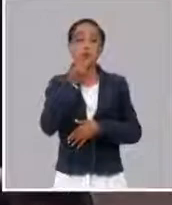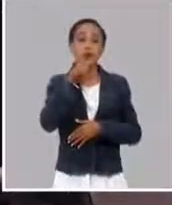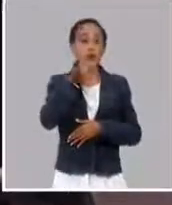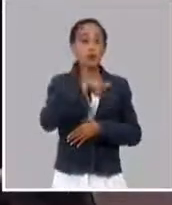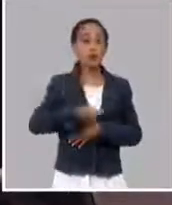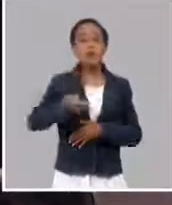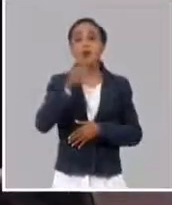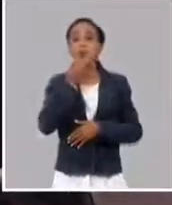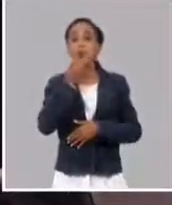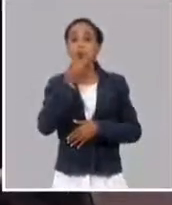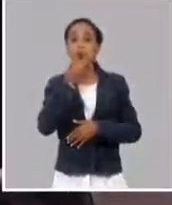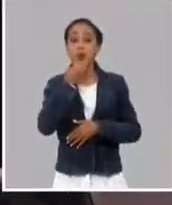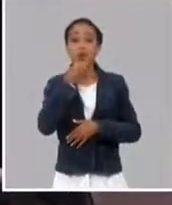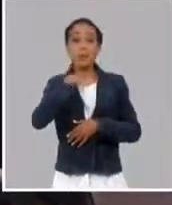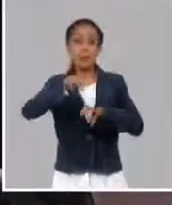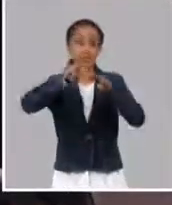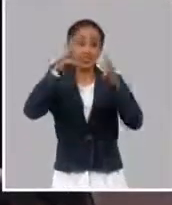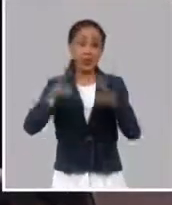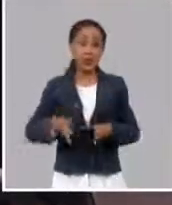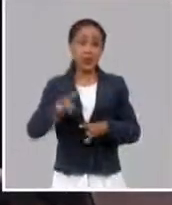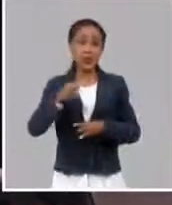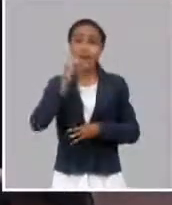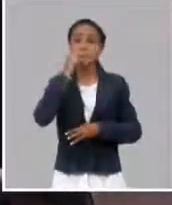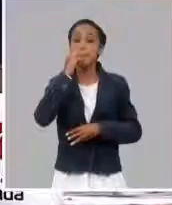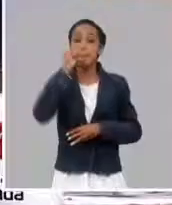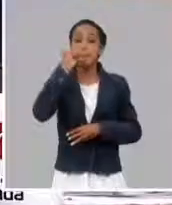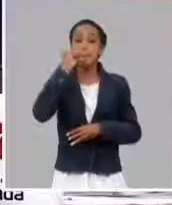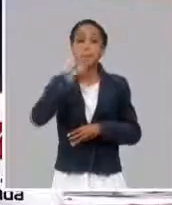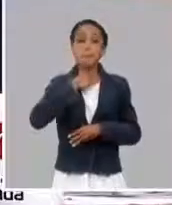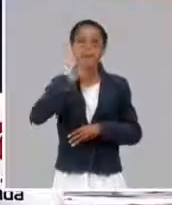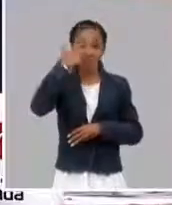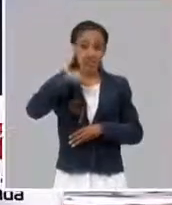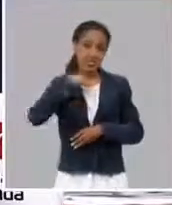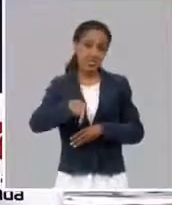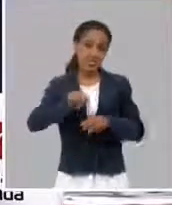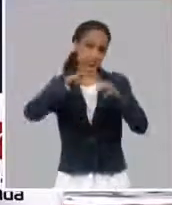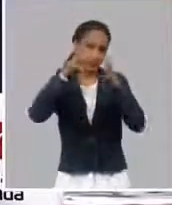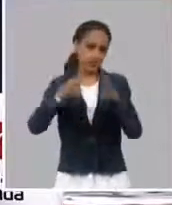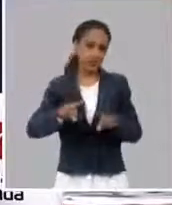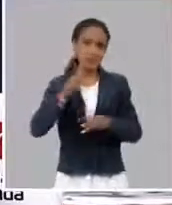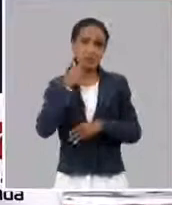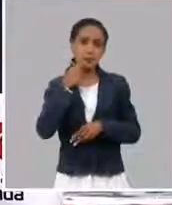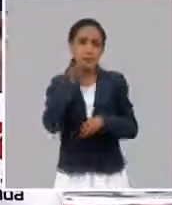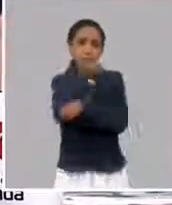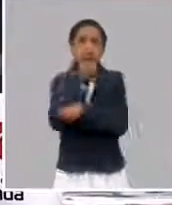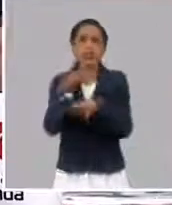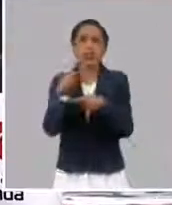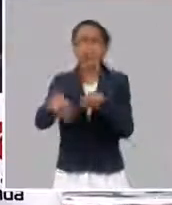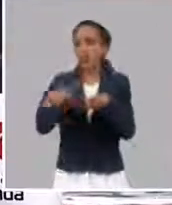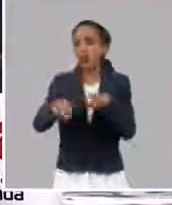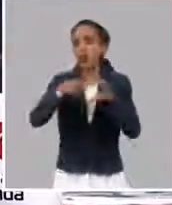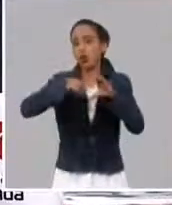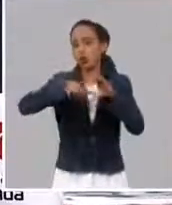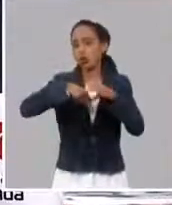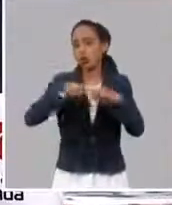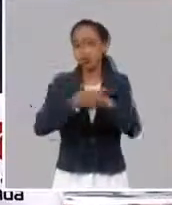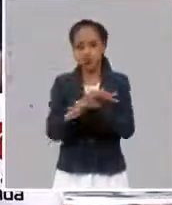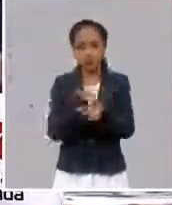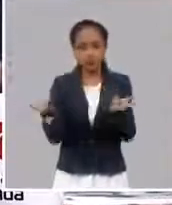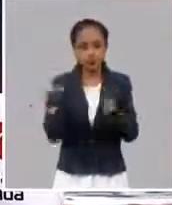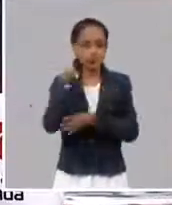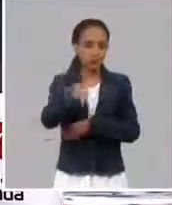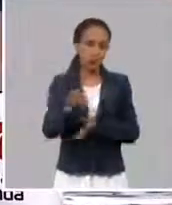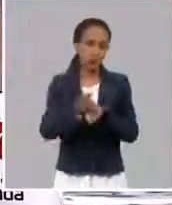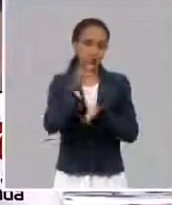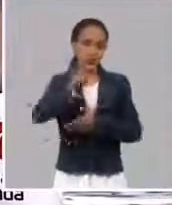a la plataforma EBEA, a la famosa plataforma EBEA que tiene la Universidad de La Habana. Bueno, ellos están recibiendo en este momento esa preparación, que es lo que están haciendo